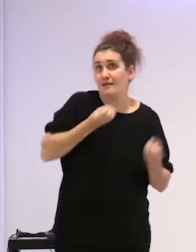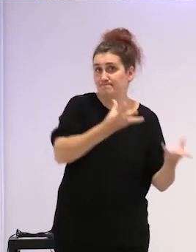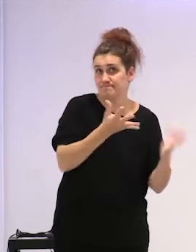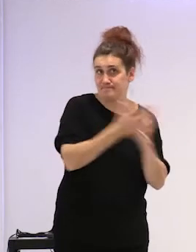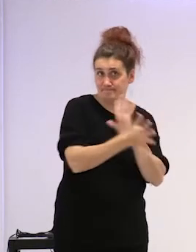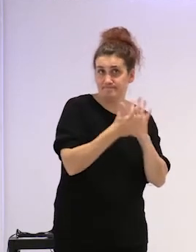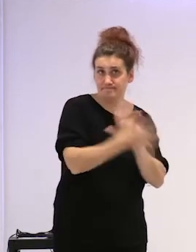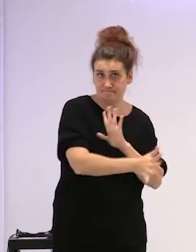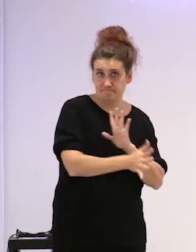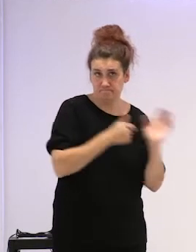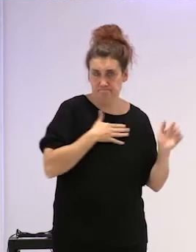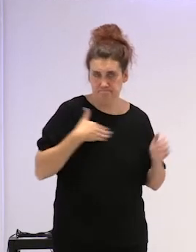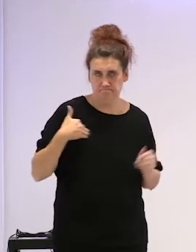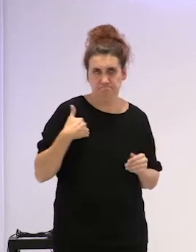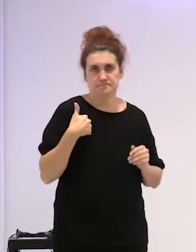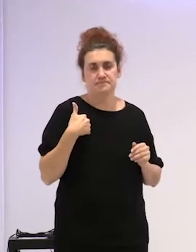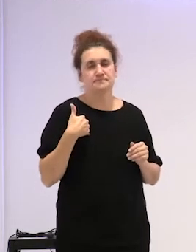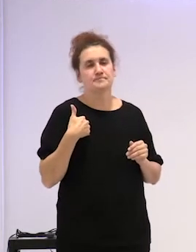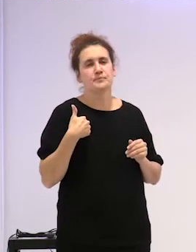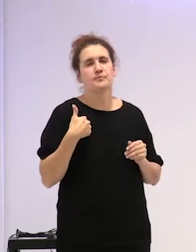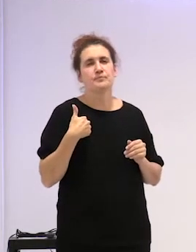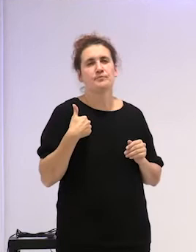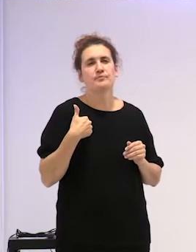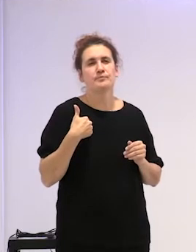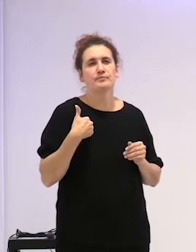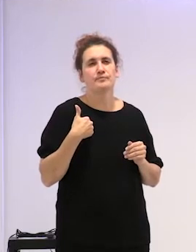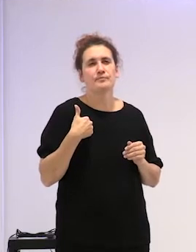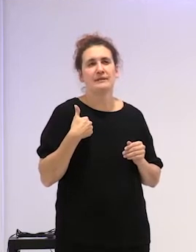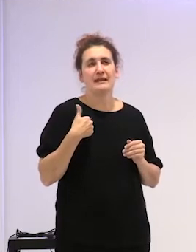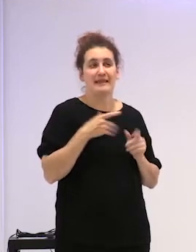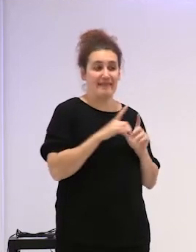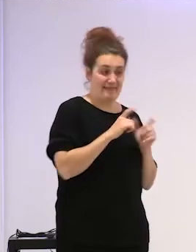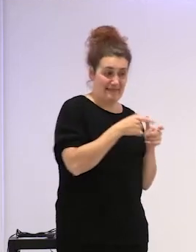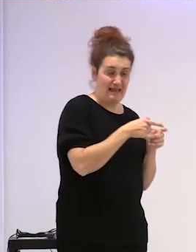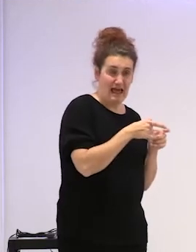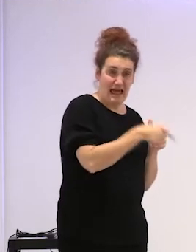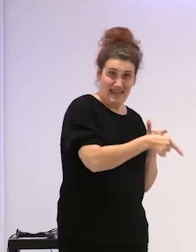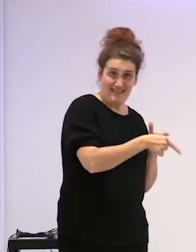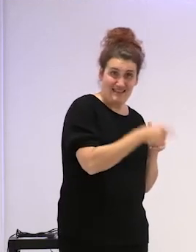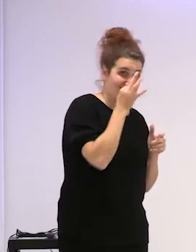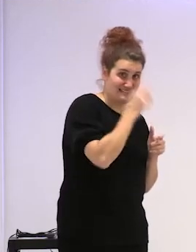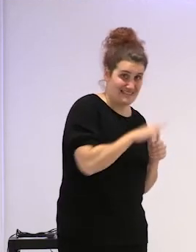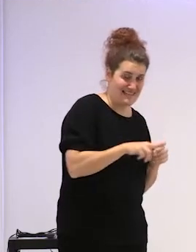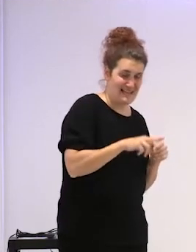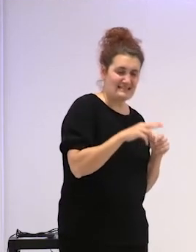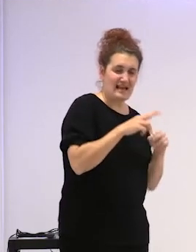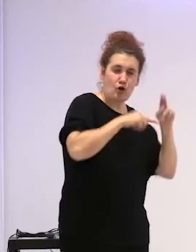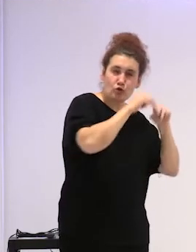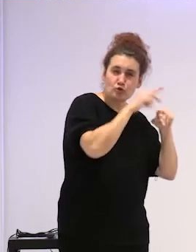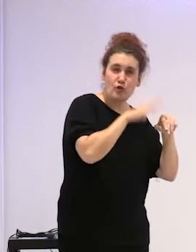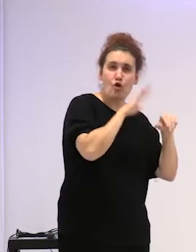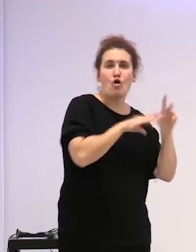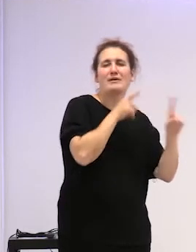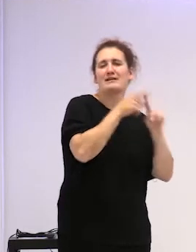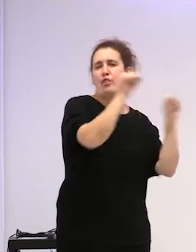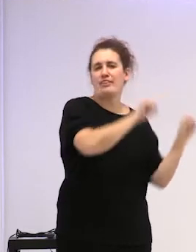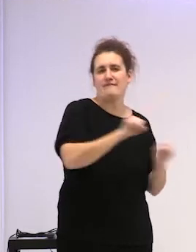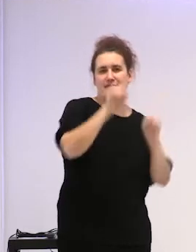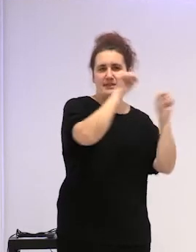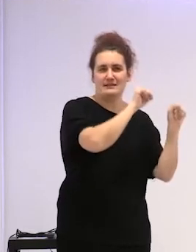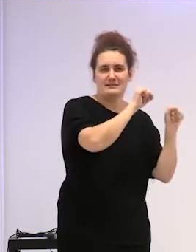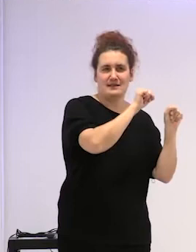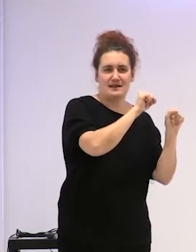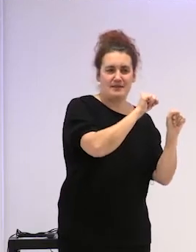la parte que ellas han construido para defenderse, la parte rebelde que ellas